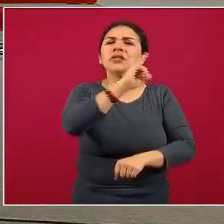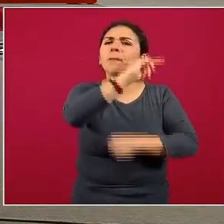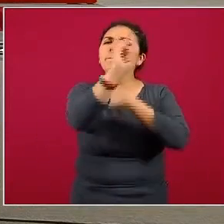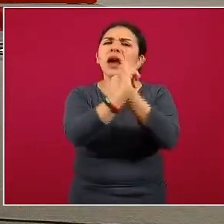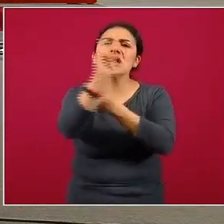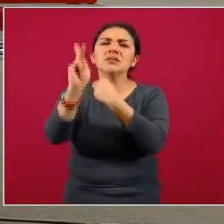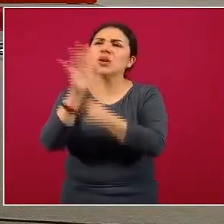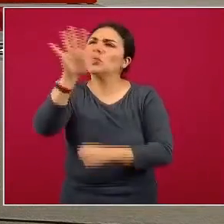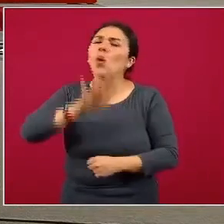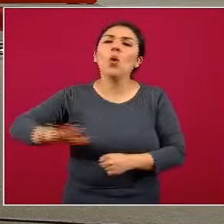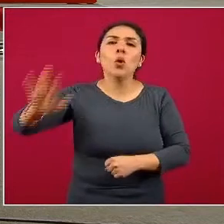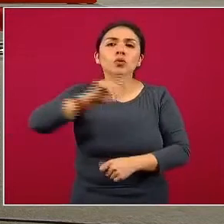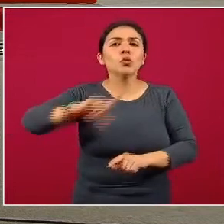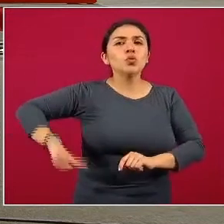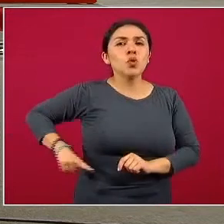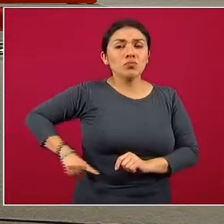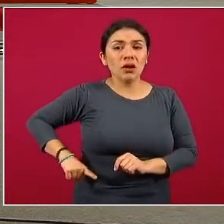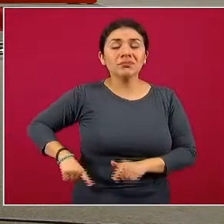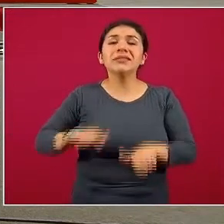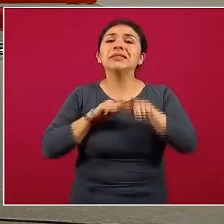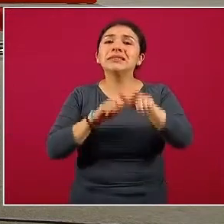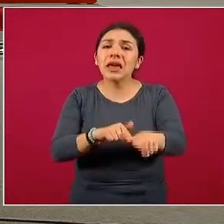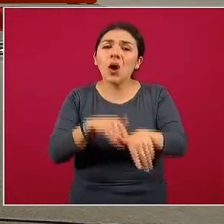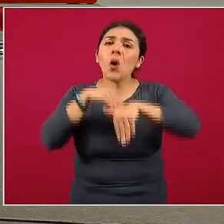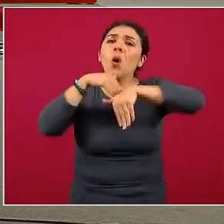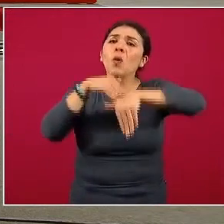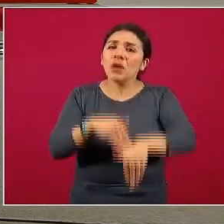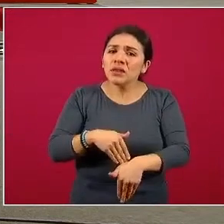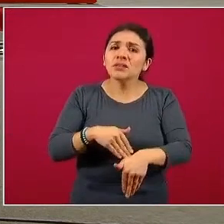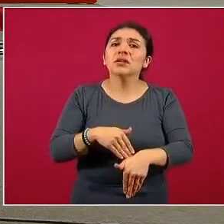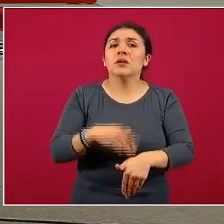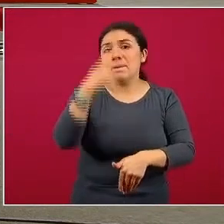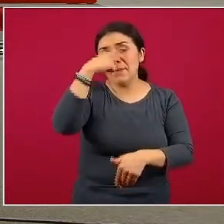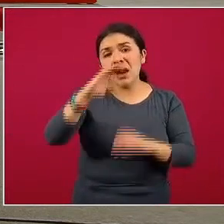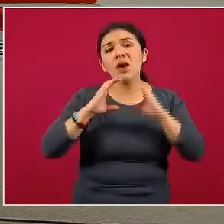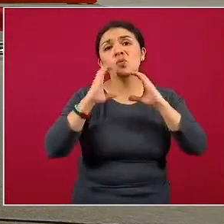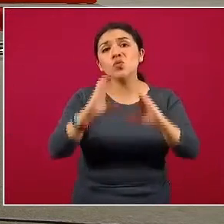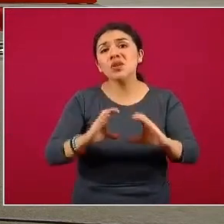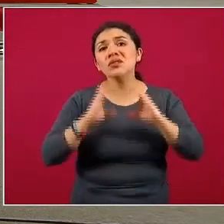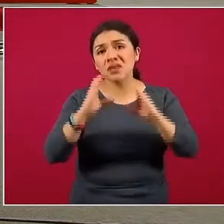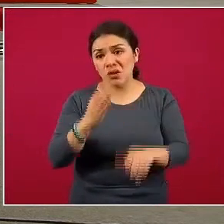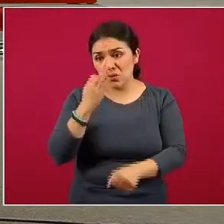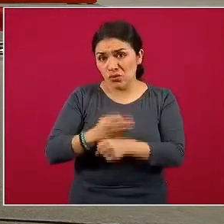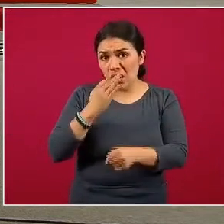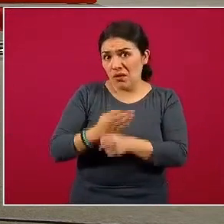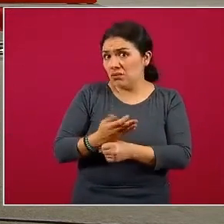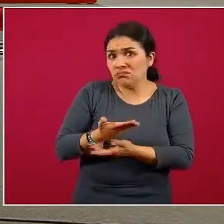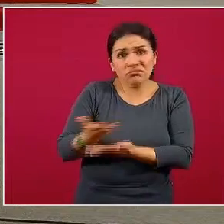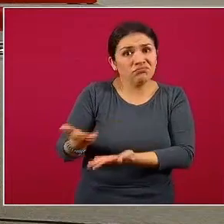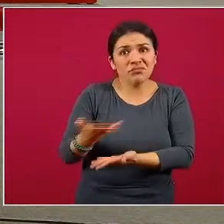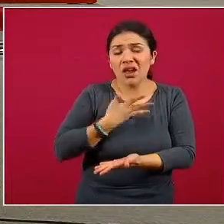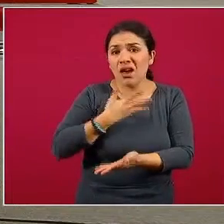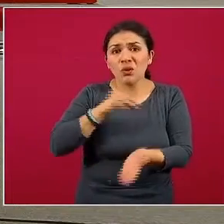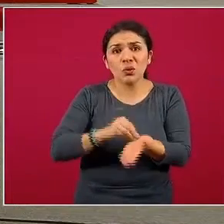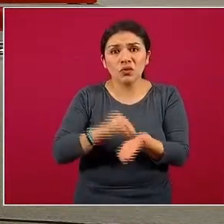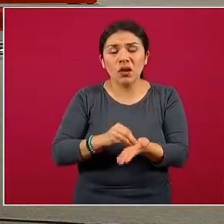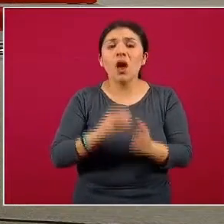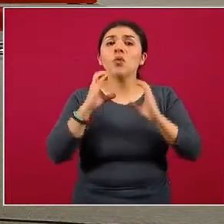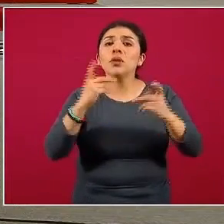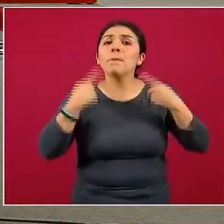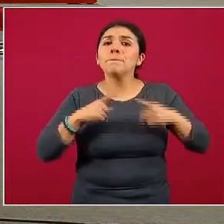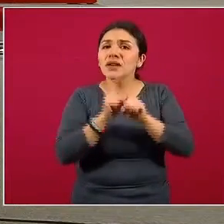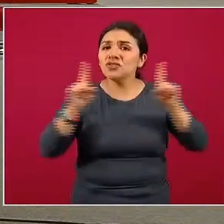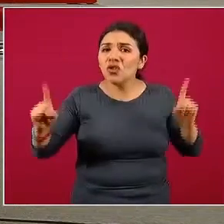todos los gobiernos, seguir las medidas de prevención que hasta el momento están disponibles, la sana distancia,